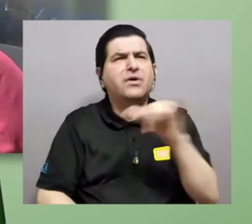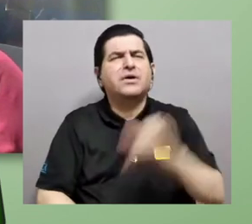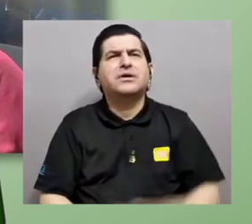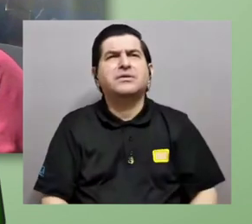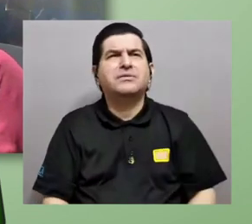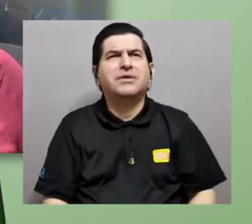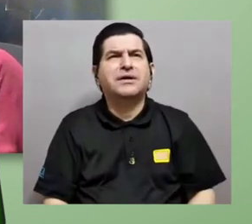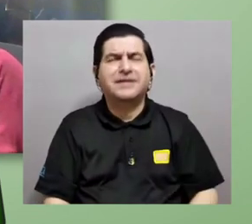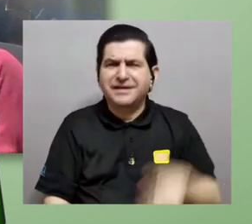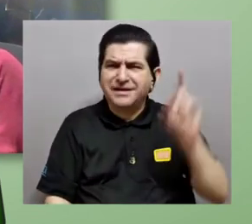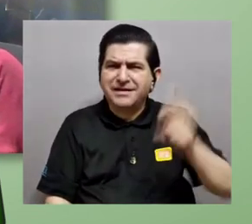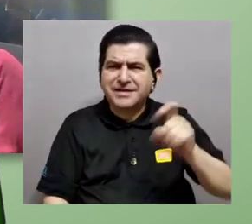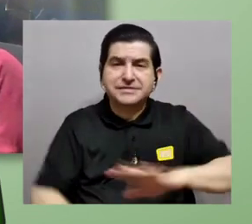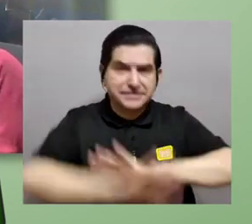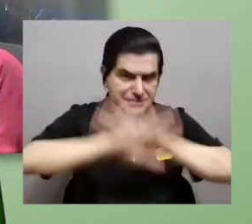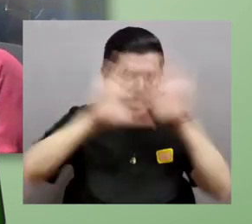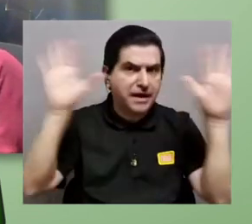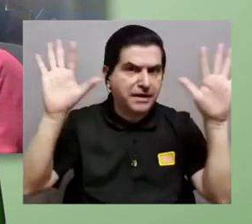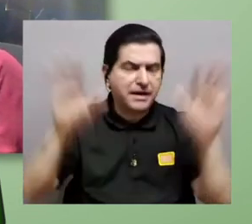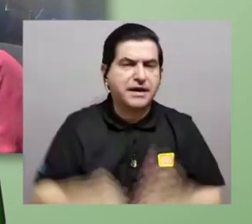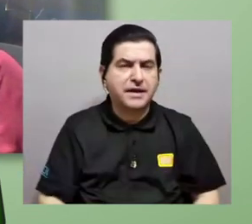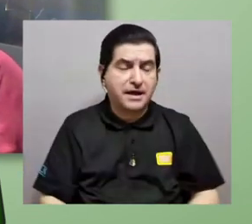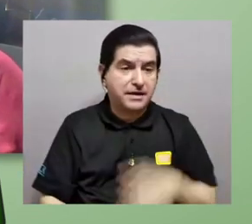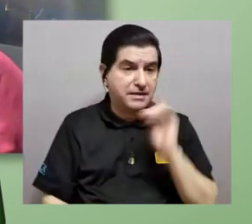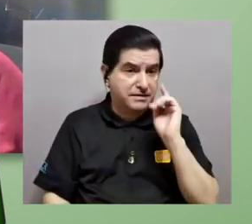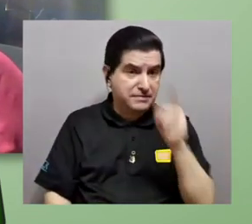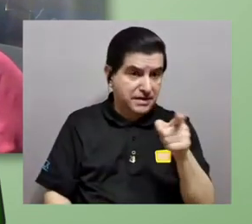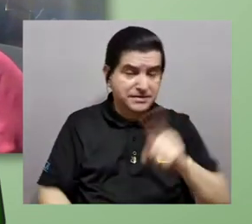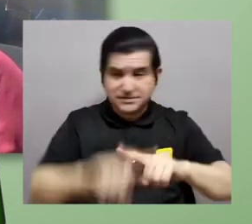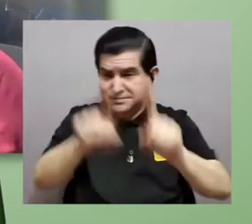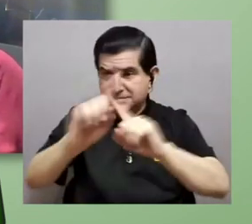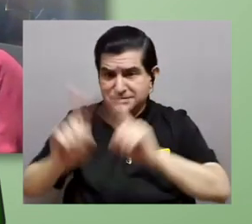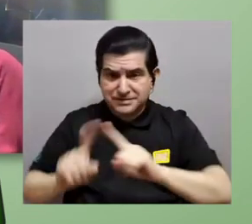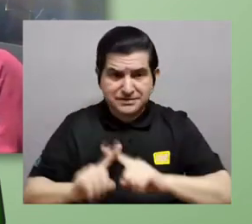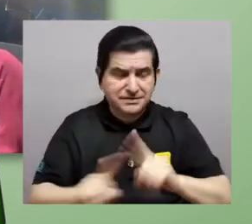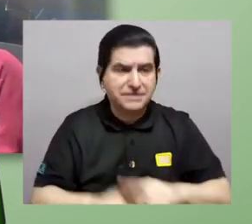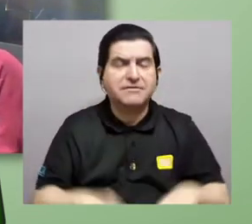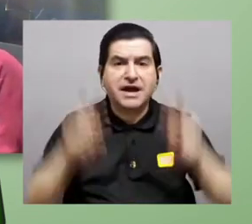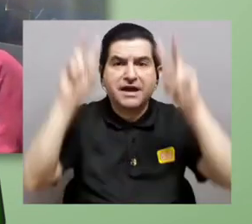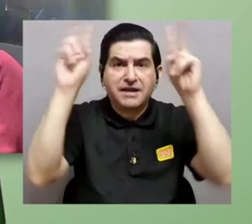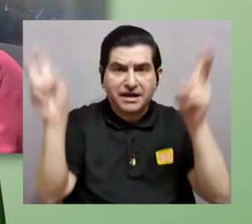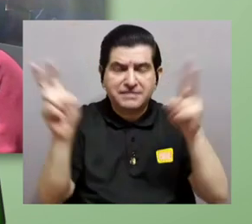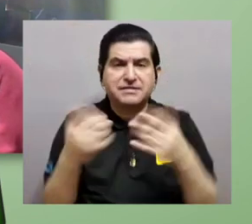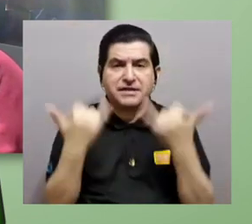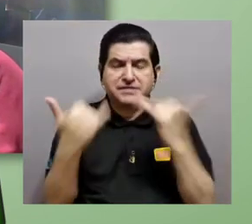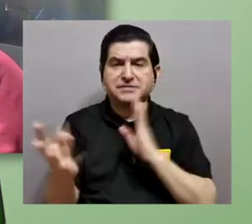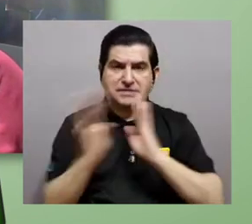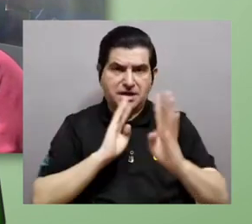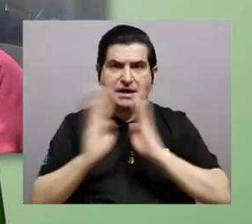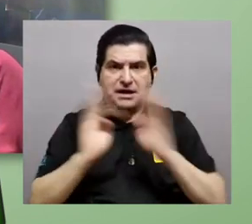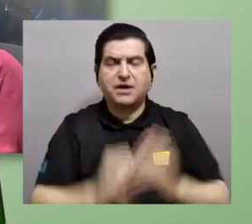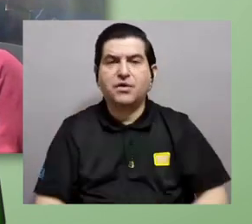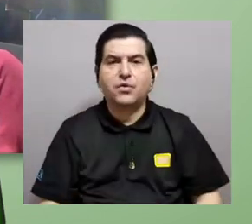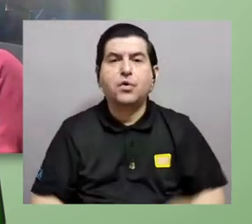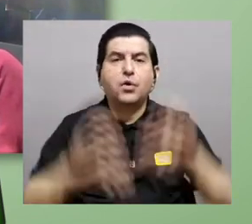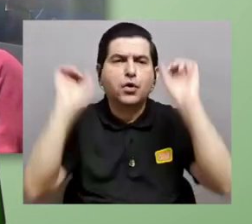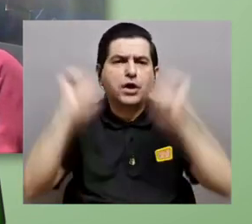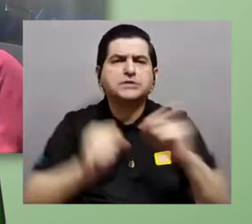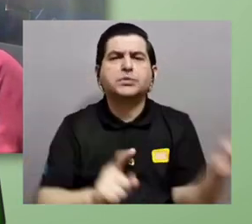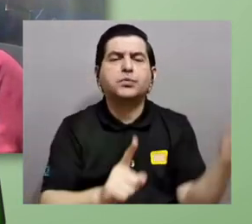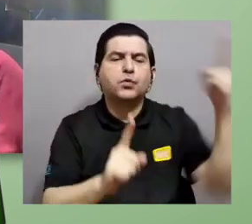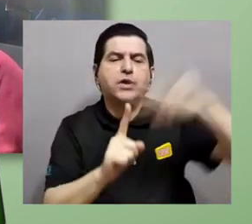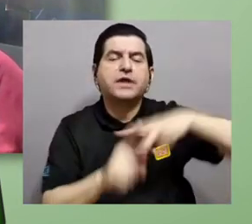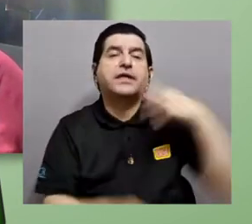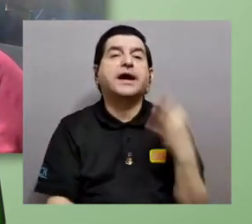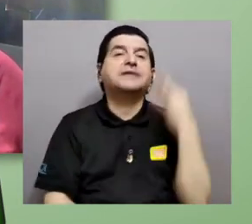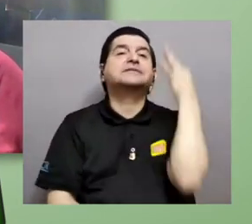tiempo sino también que hay que dejar en claro que muchas de estas de estos temas que estamos conversando